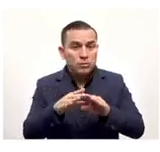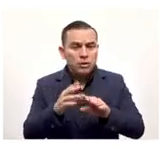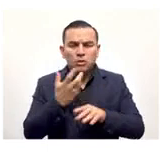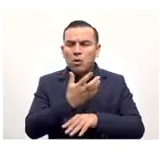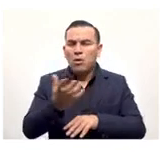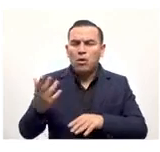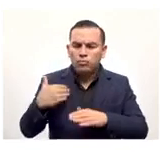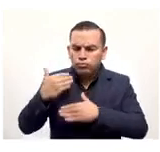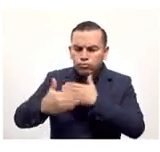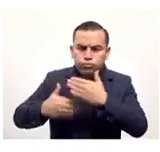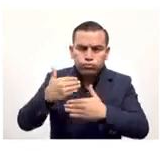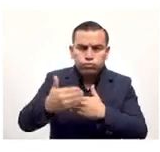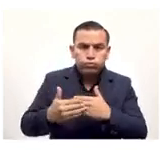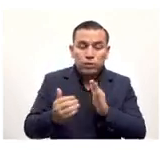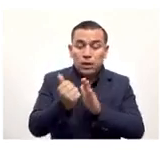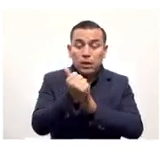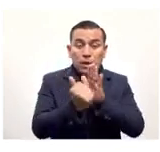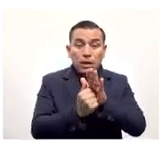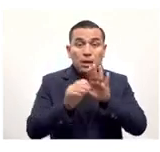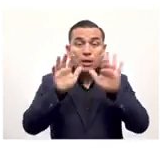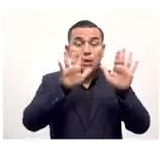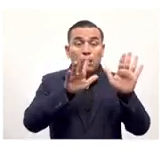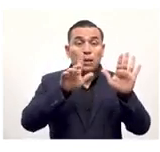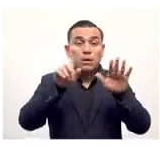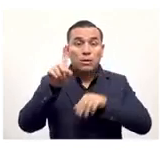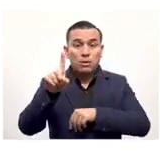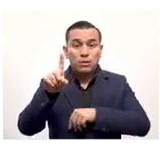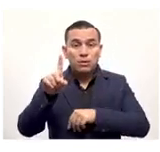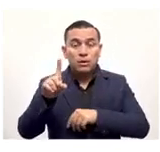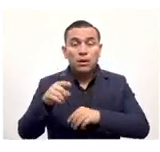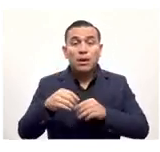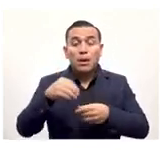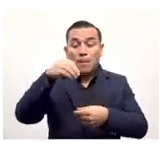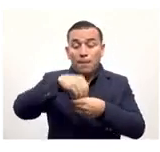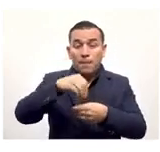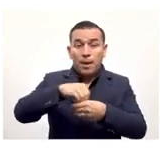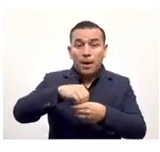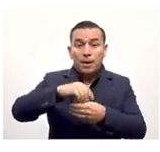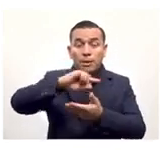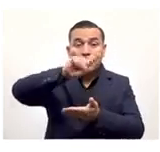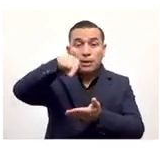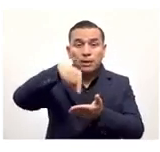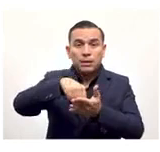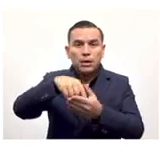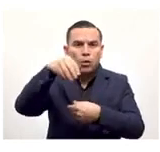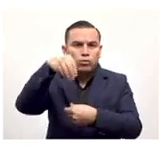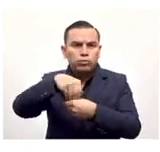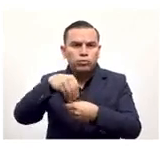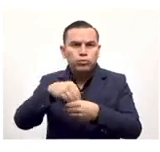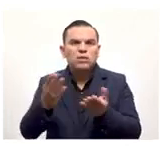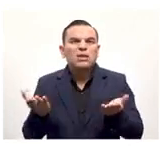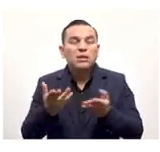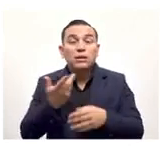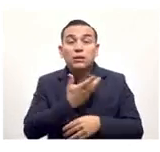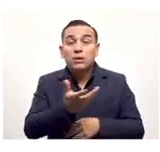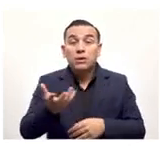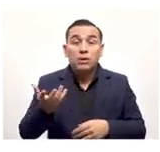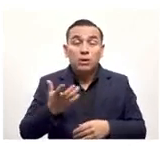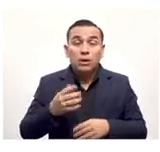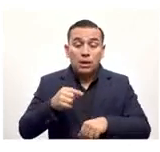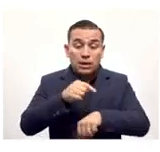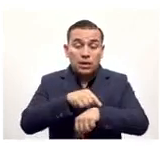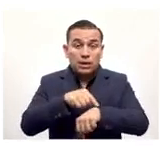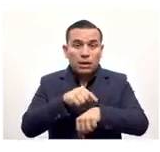Disposiciones finales y transitorias. Artículo 11. El Banco Central de Reserva y la Superintendencia del Sistema Financiero emitirán la normativa correspondiente